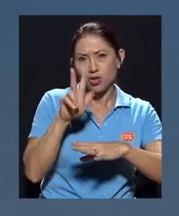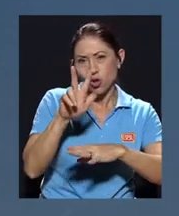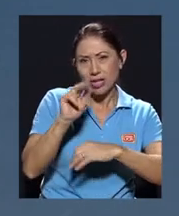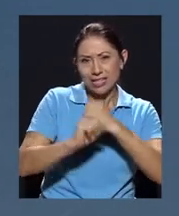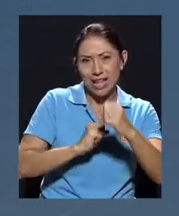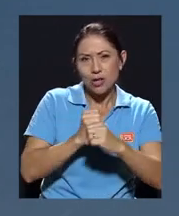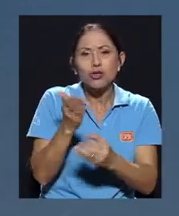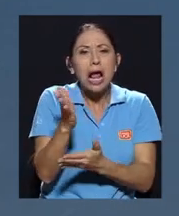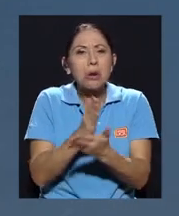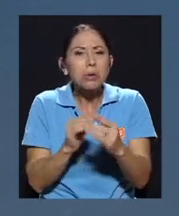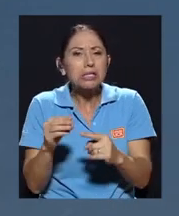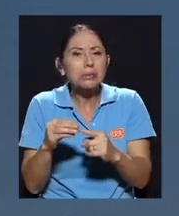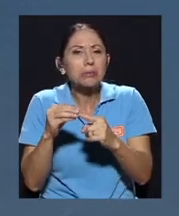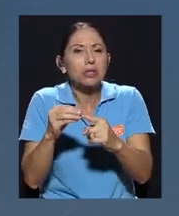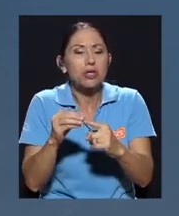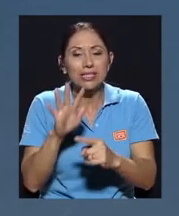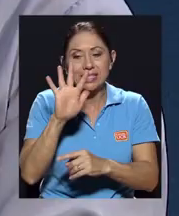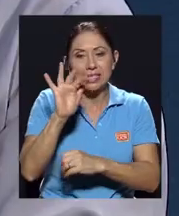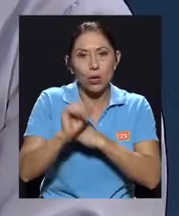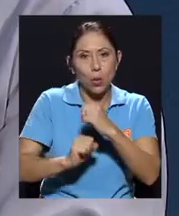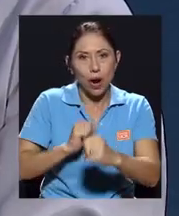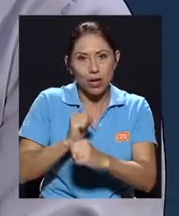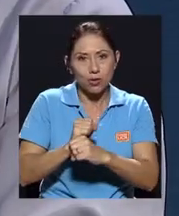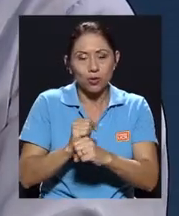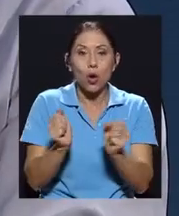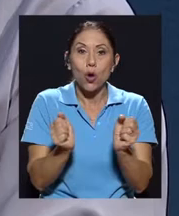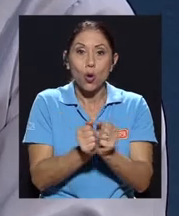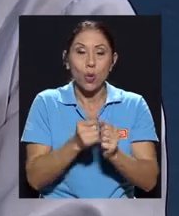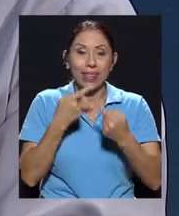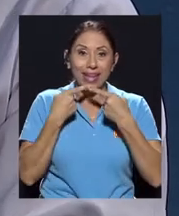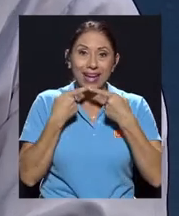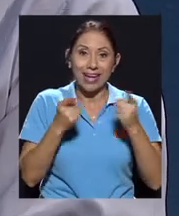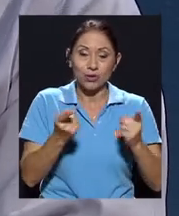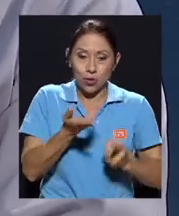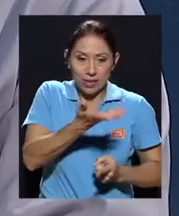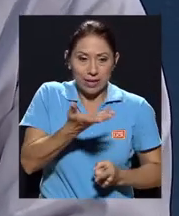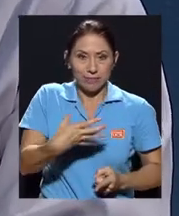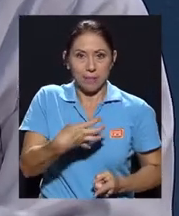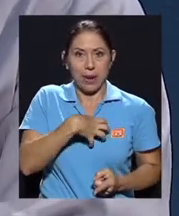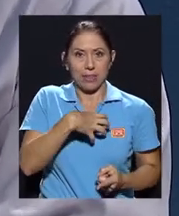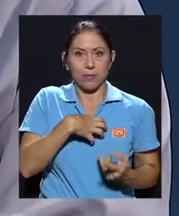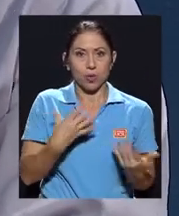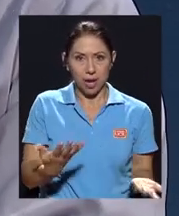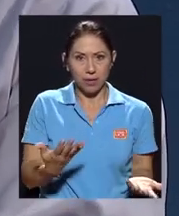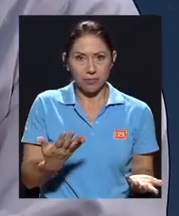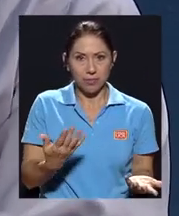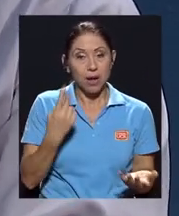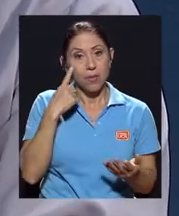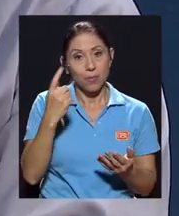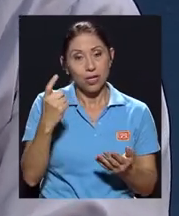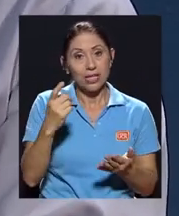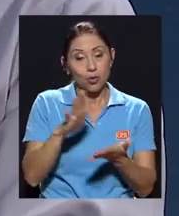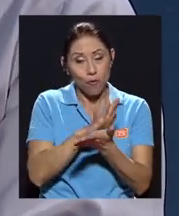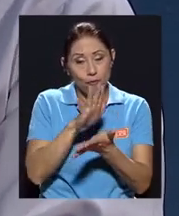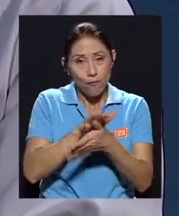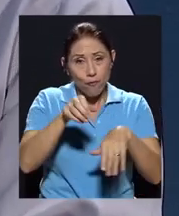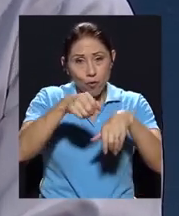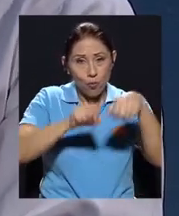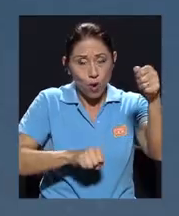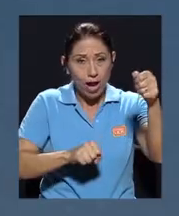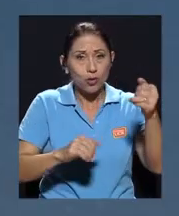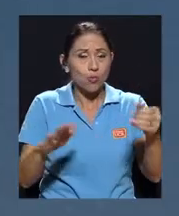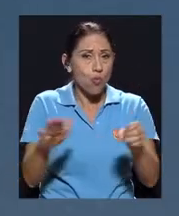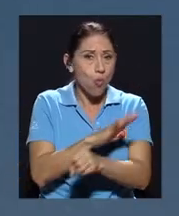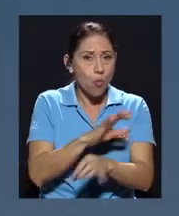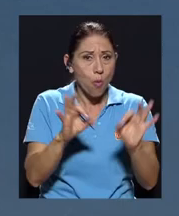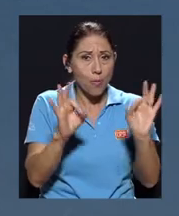son cinco años en la declaración patrimonial, si no estoy equivocado. Son formularios bastante completos. Sobre todo en este